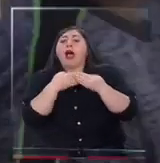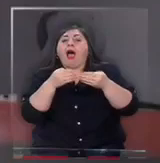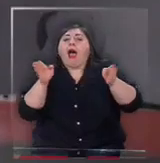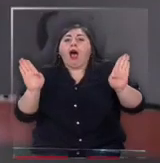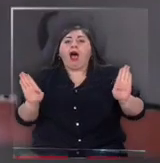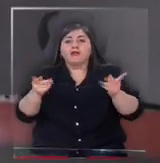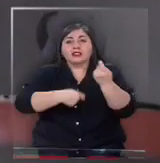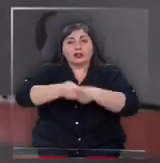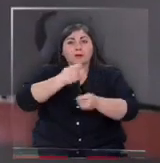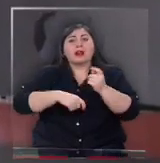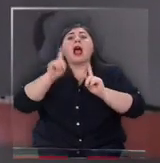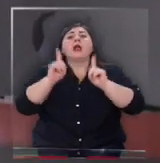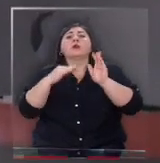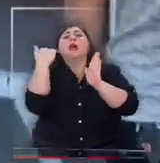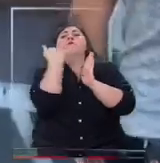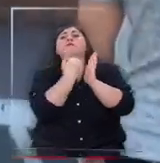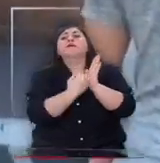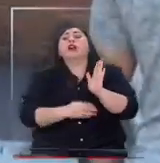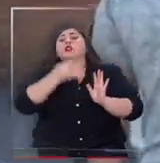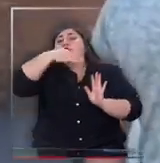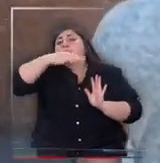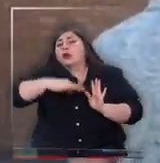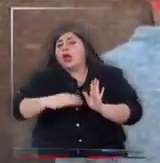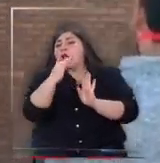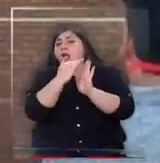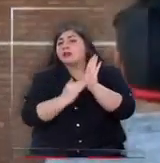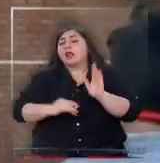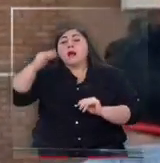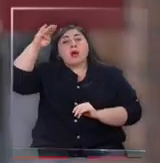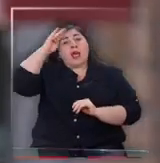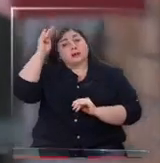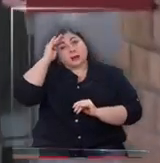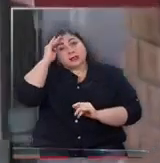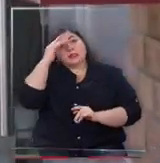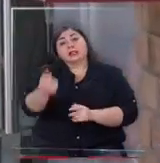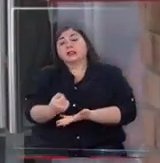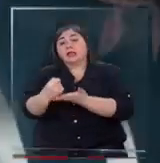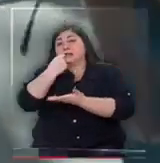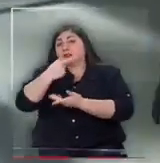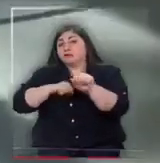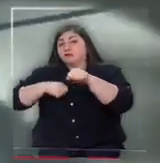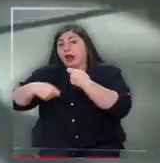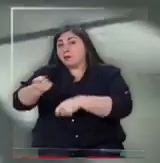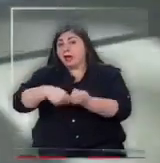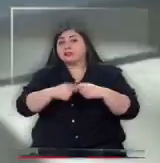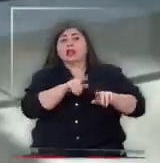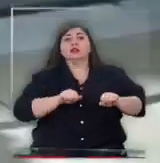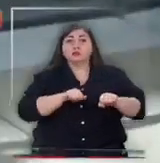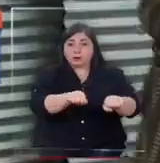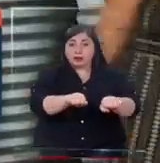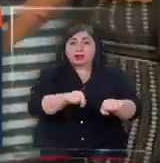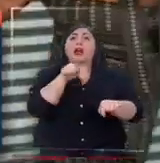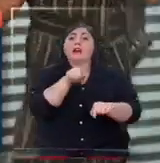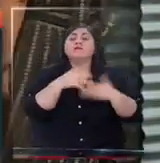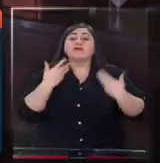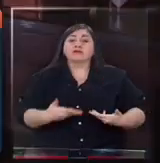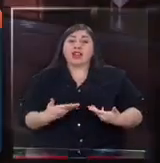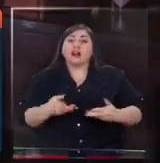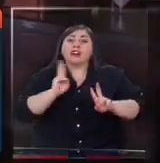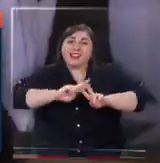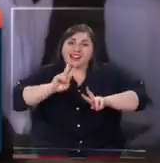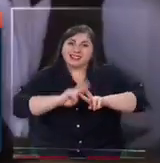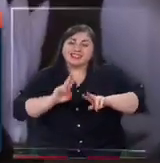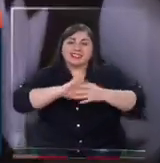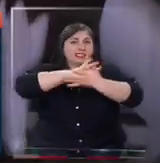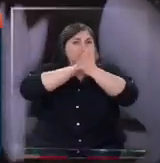comercio y una serie de recomendaciones basadas en la experiencia sanitaria de farmacias y supermercados y que ahora deben ser realizadas por